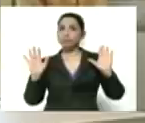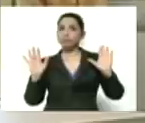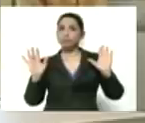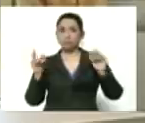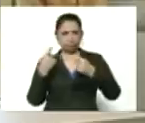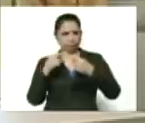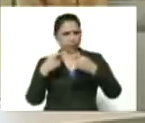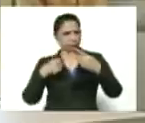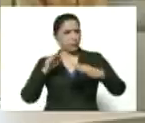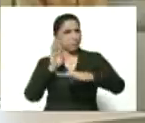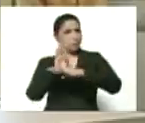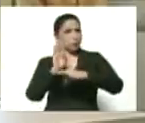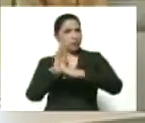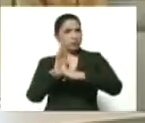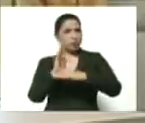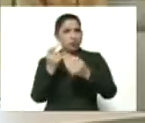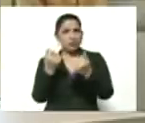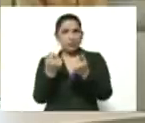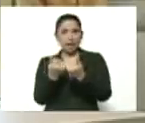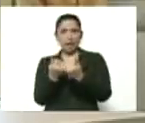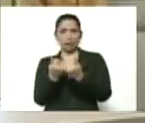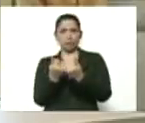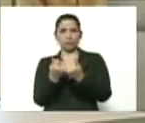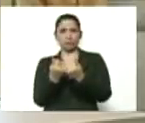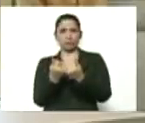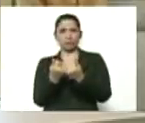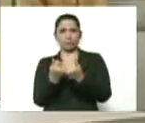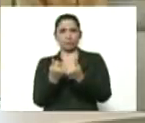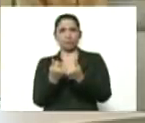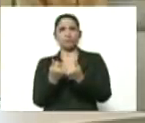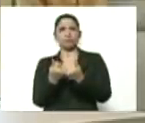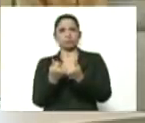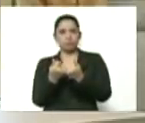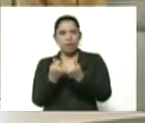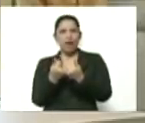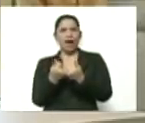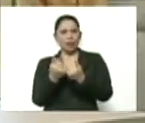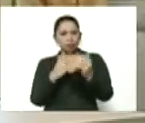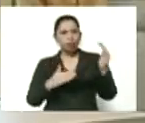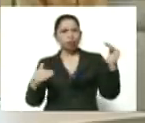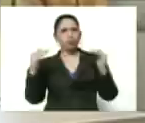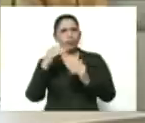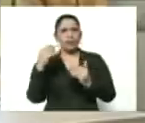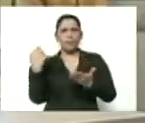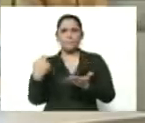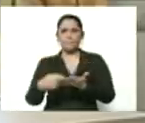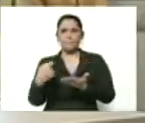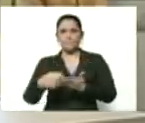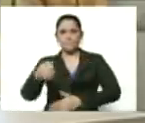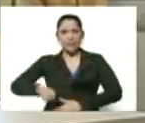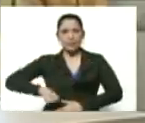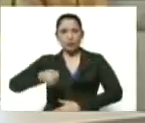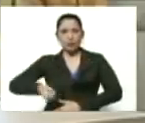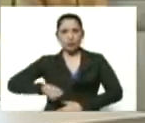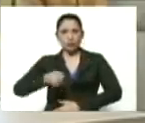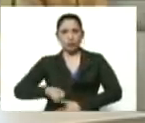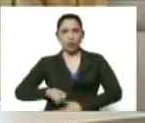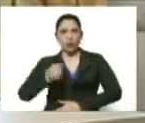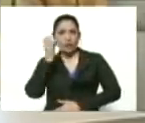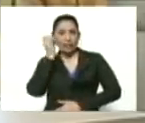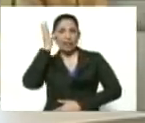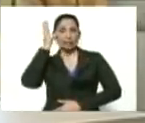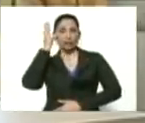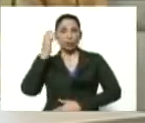diversas de protección del salario de subida y protección de las pensiones de creación del bono de guerra para nuestros